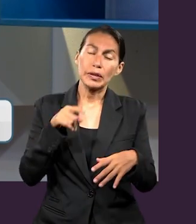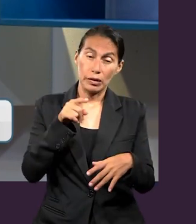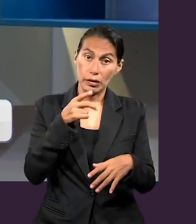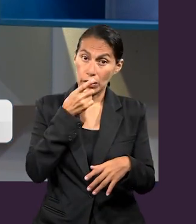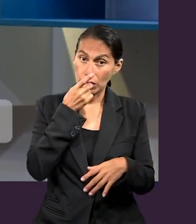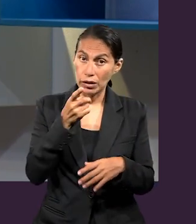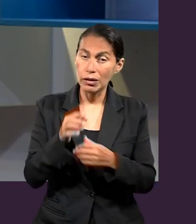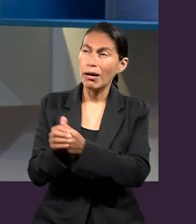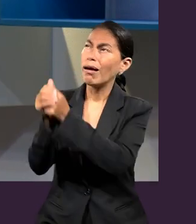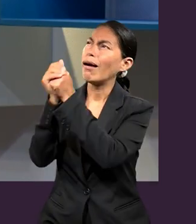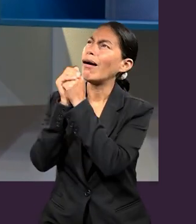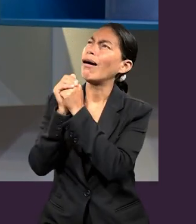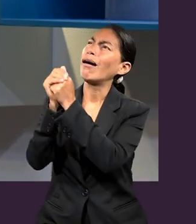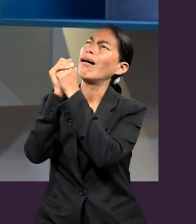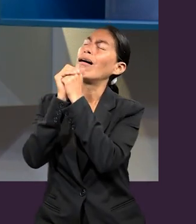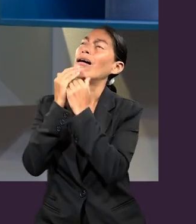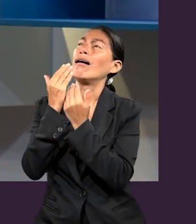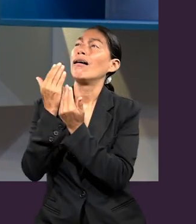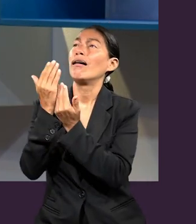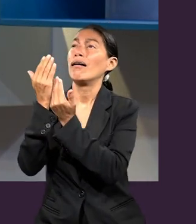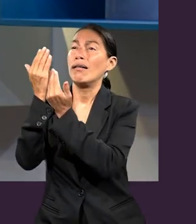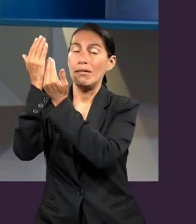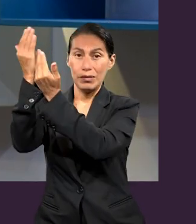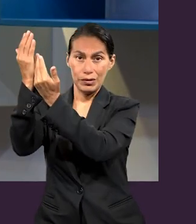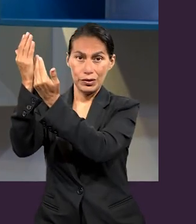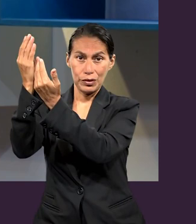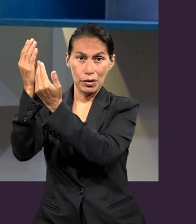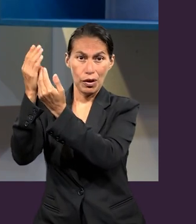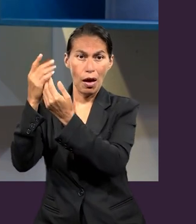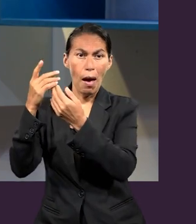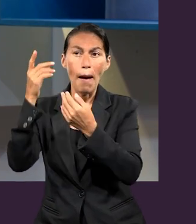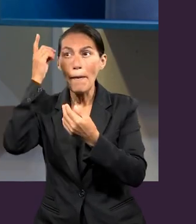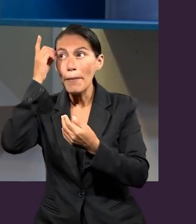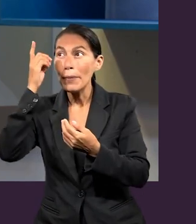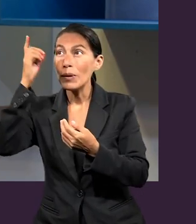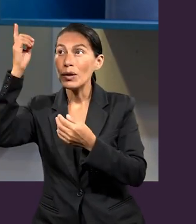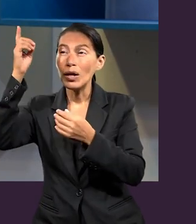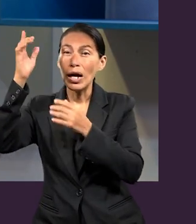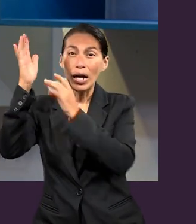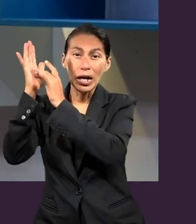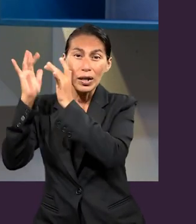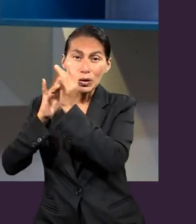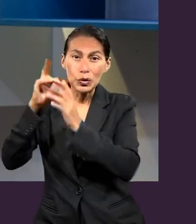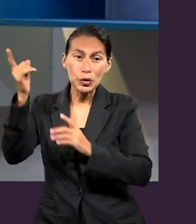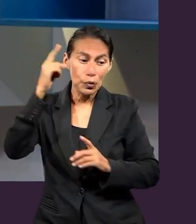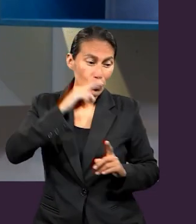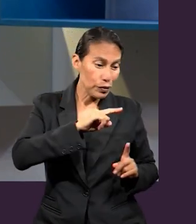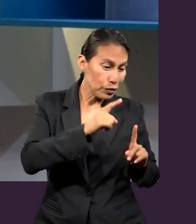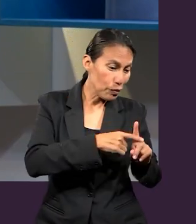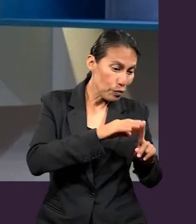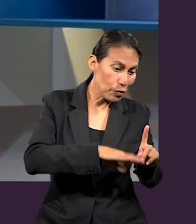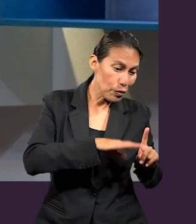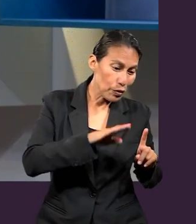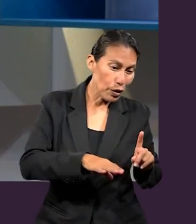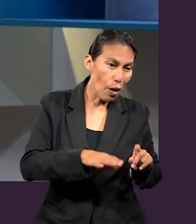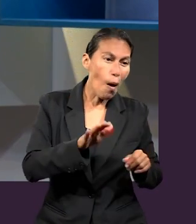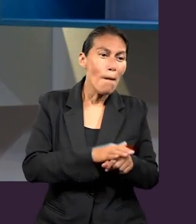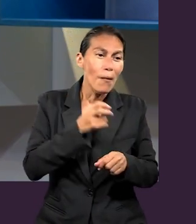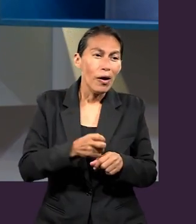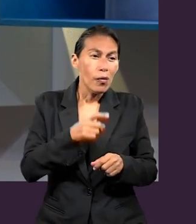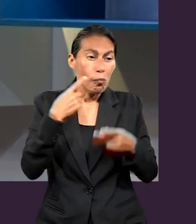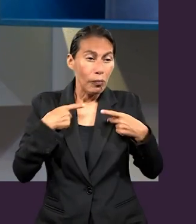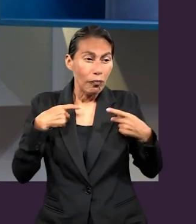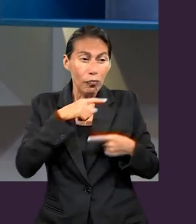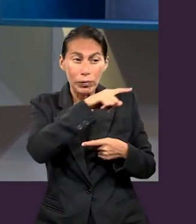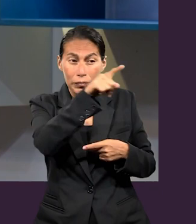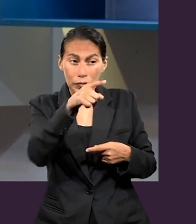menciona que alaba a Dios por la salvación ofrecida a la iglesia por medio de Cristo Jesús. Ahora yo